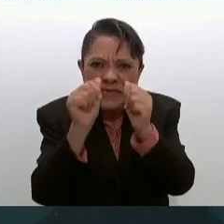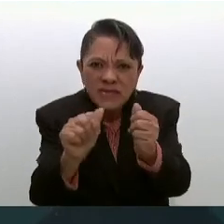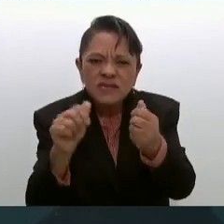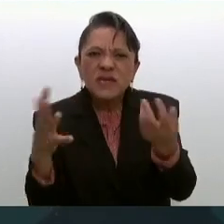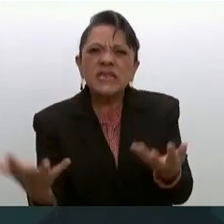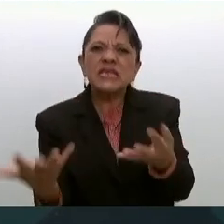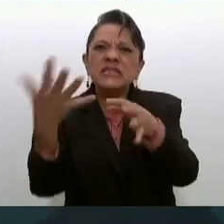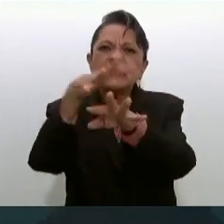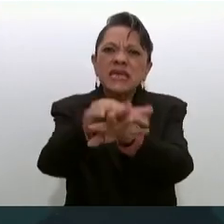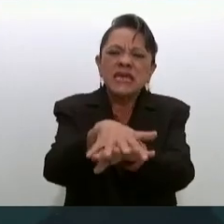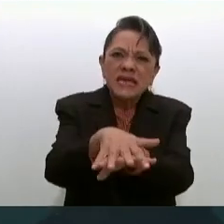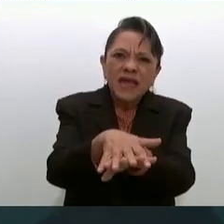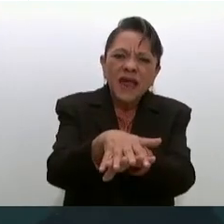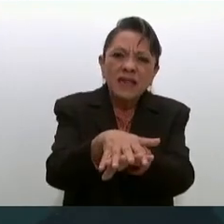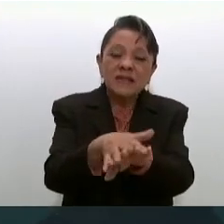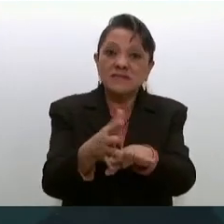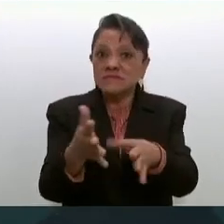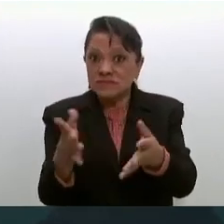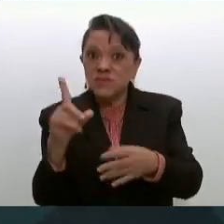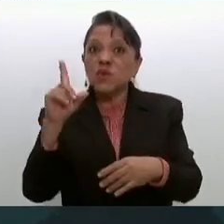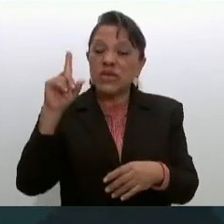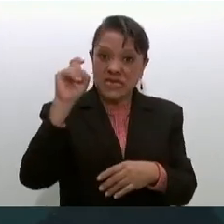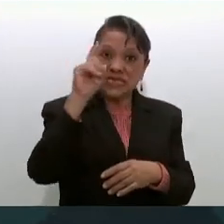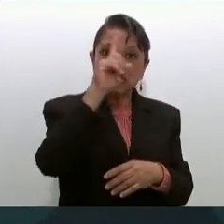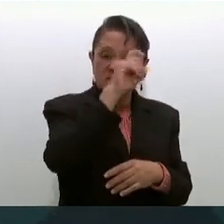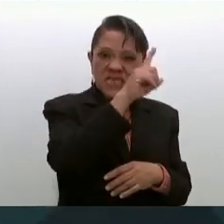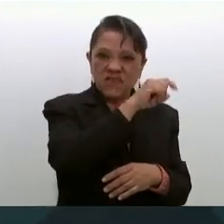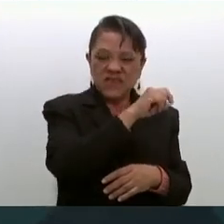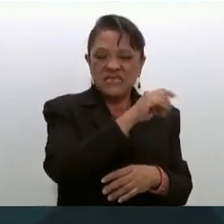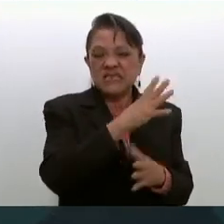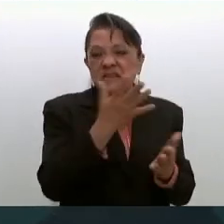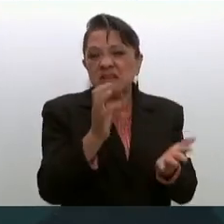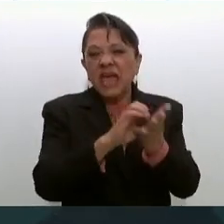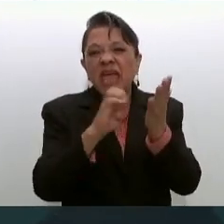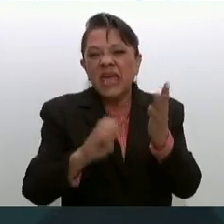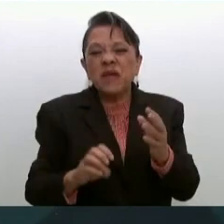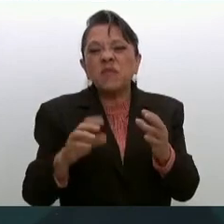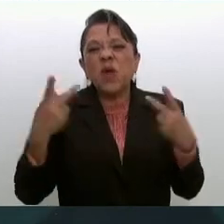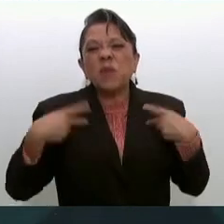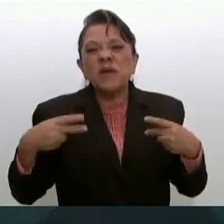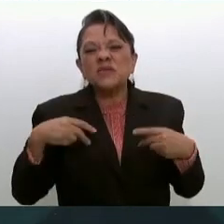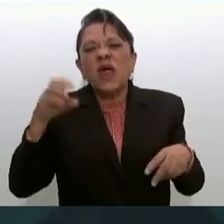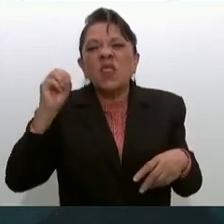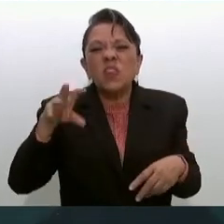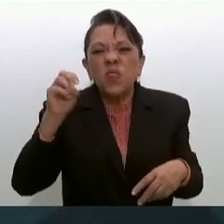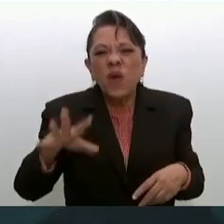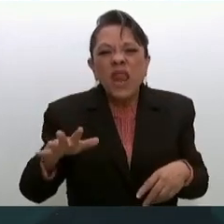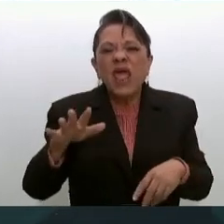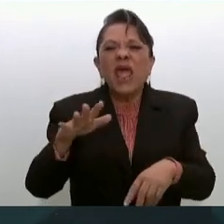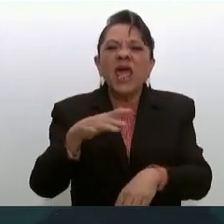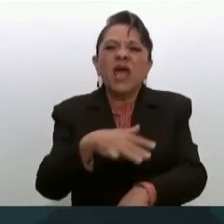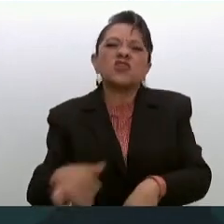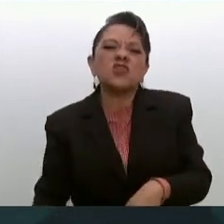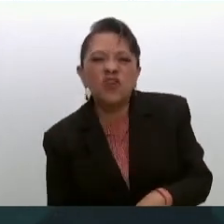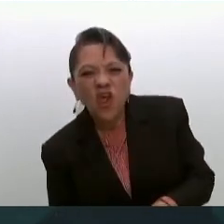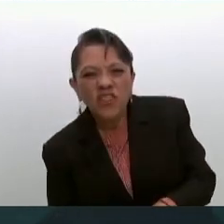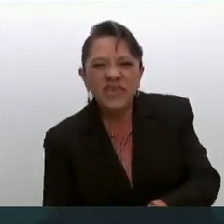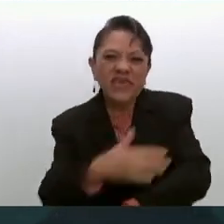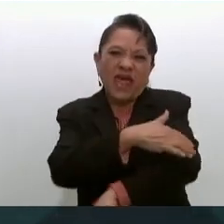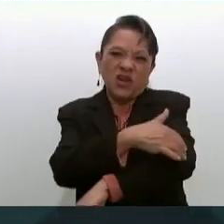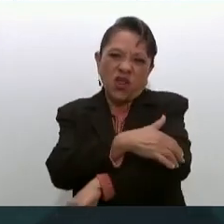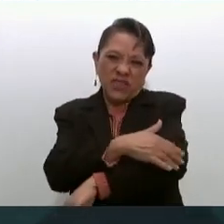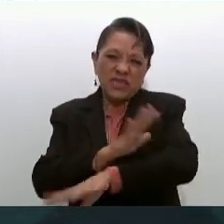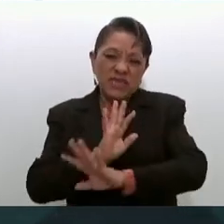es difícil encontrar a alguien que le duele una rodilla y por eso viene pero que no tiene por decir